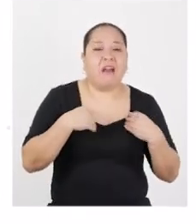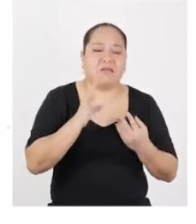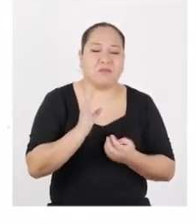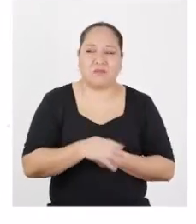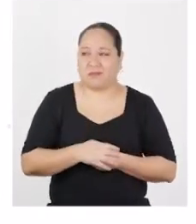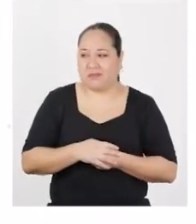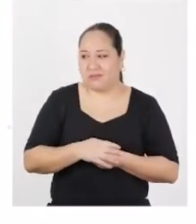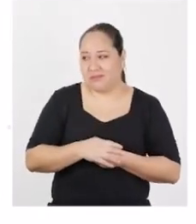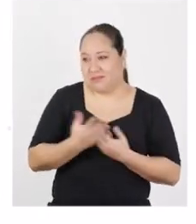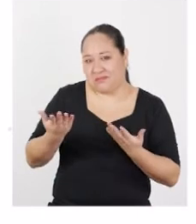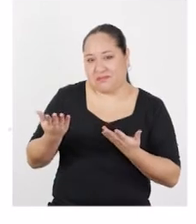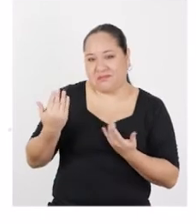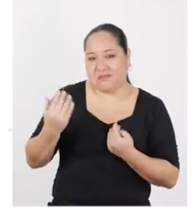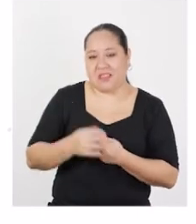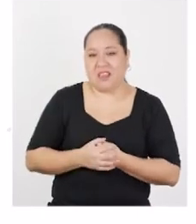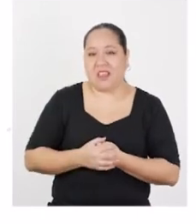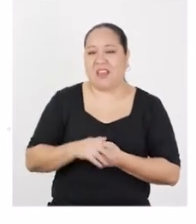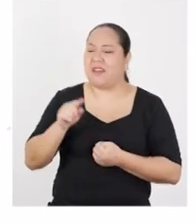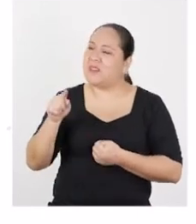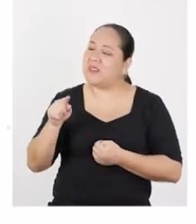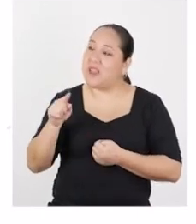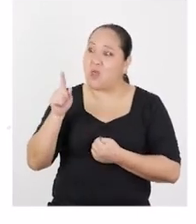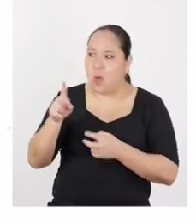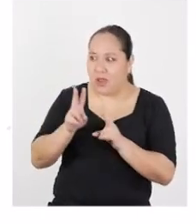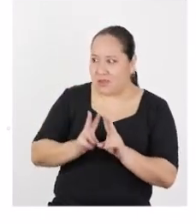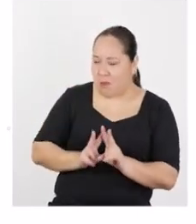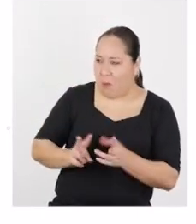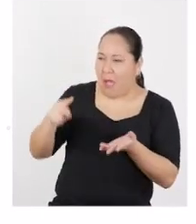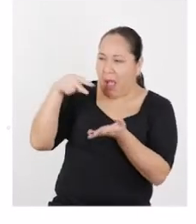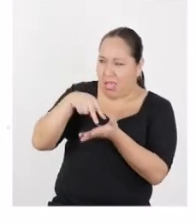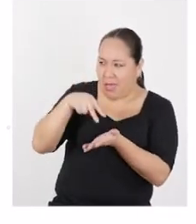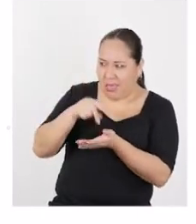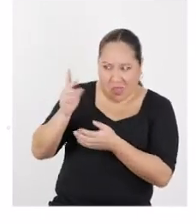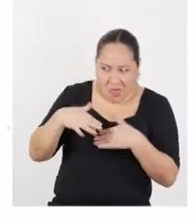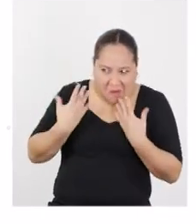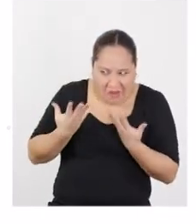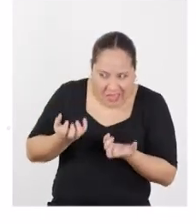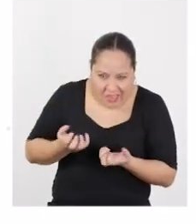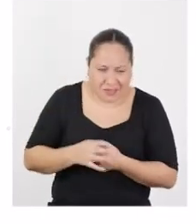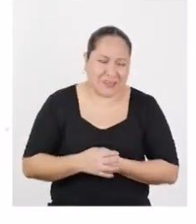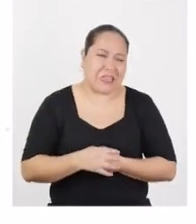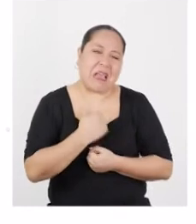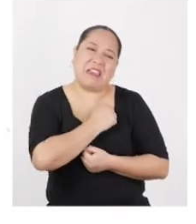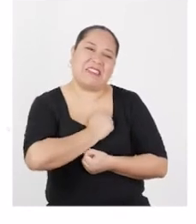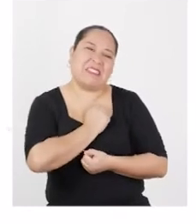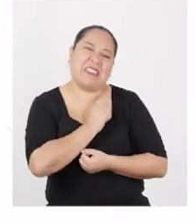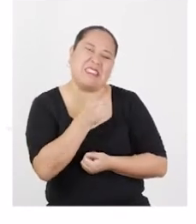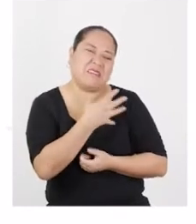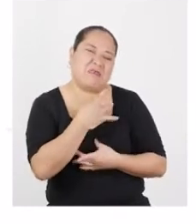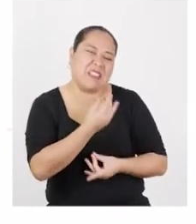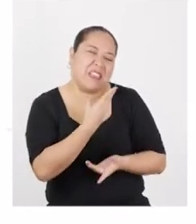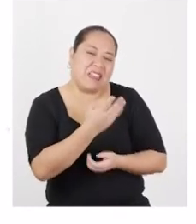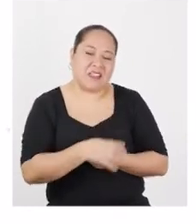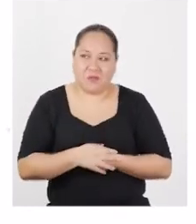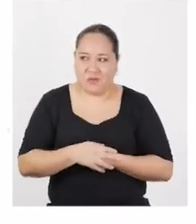nada. Te puedo adular. Con lo valiente que siempre eres, no puedo creer que no te atrevas. Lo siento, pero no me